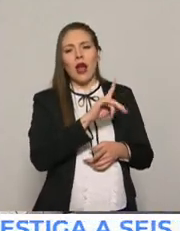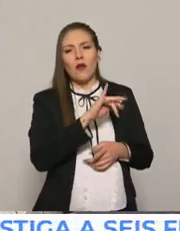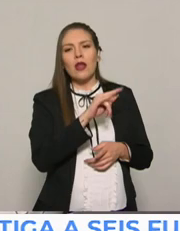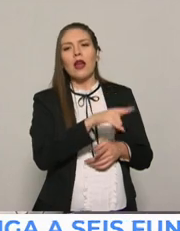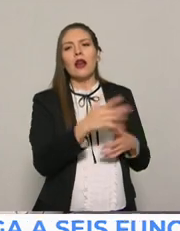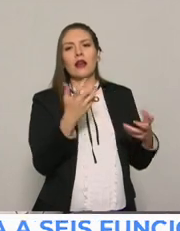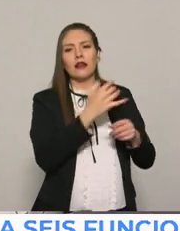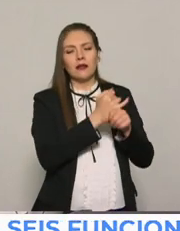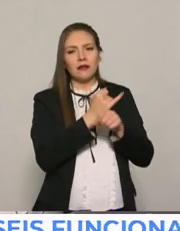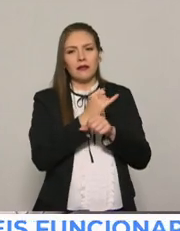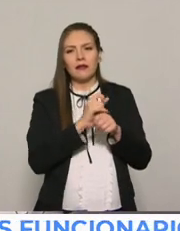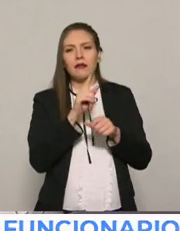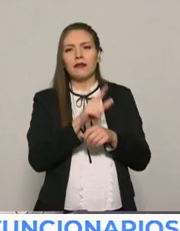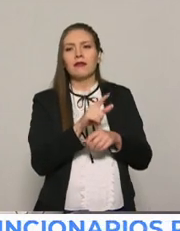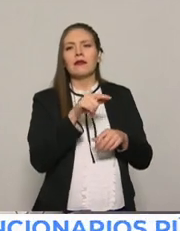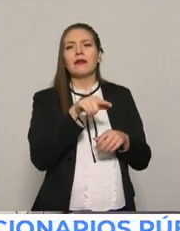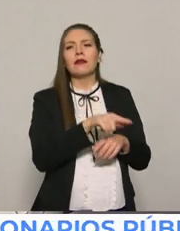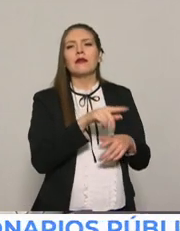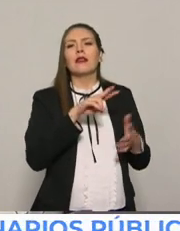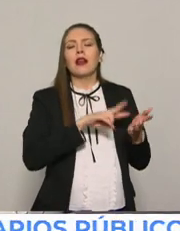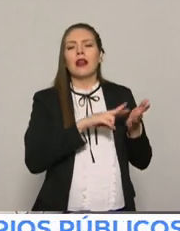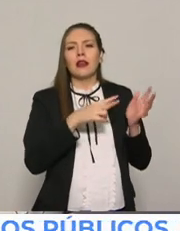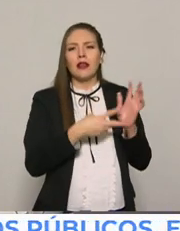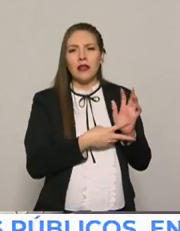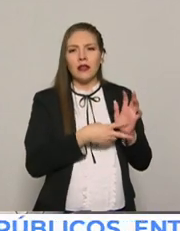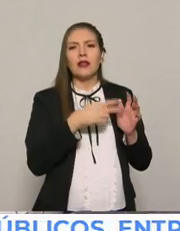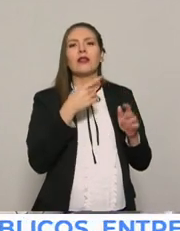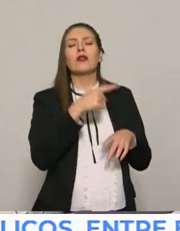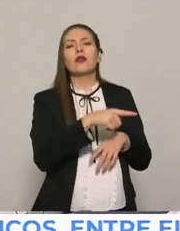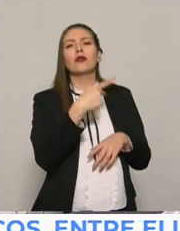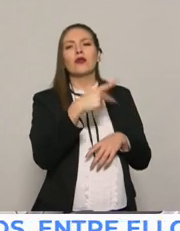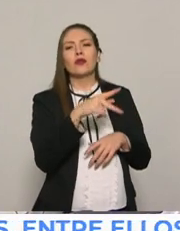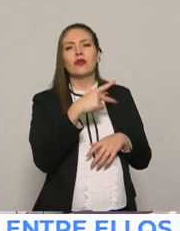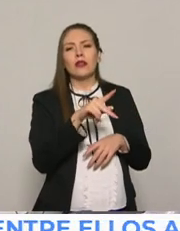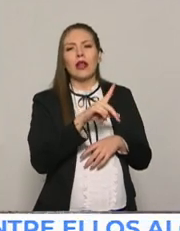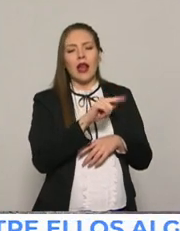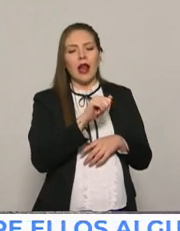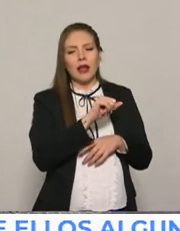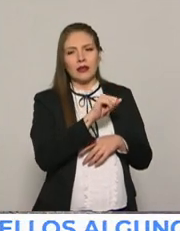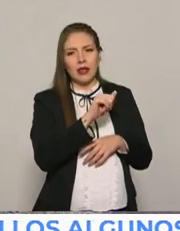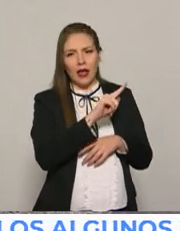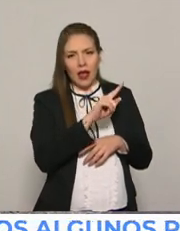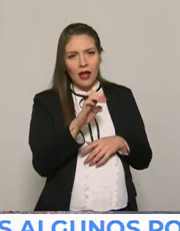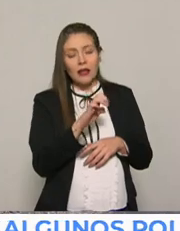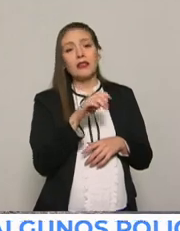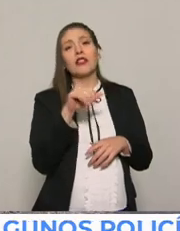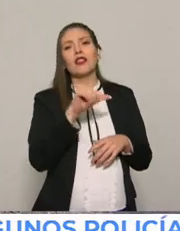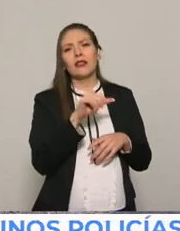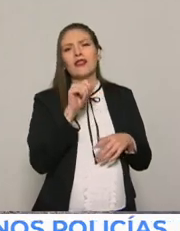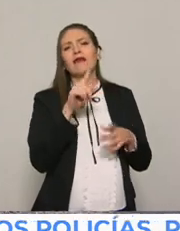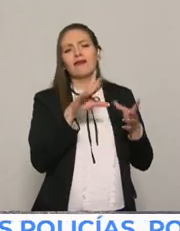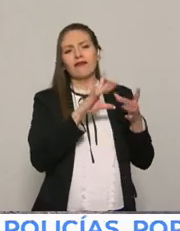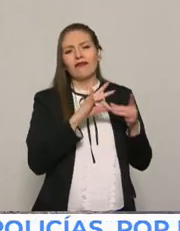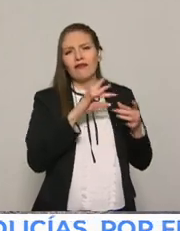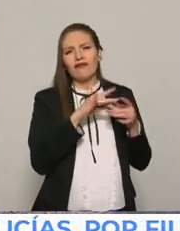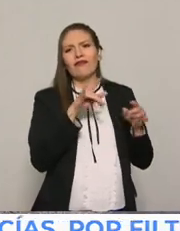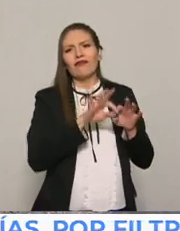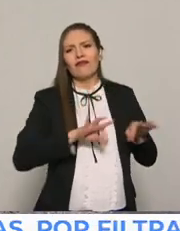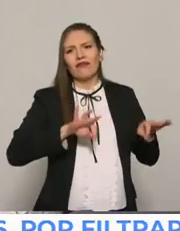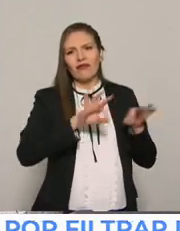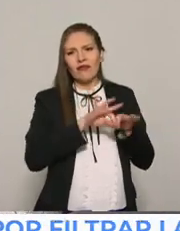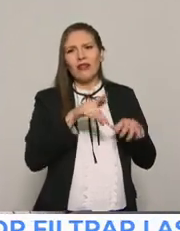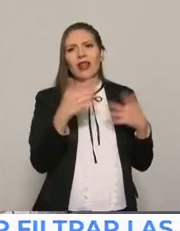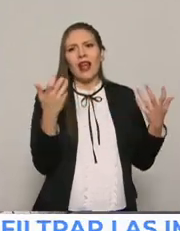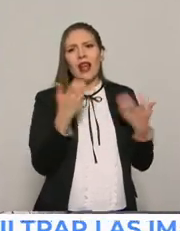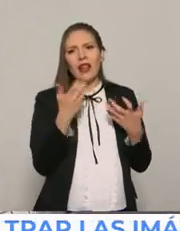de Arquitectura, Diseño y Comunicación de la SAIE. Hoy hablamos sobre la importancia, bueno, pues de estar atentos a los retos virales que surgen en las redes sociales.